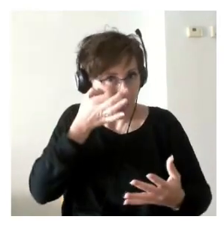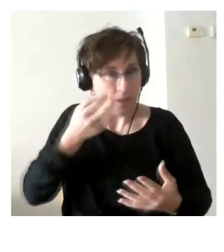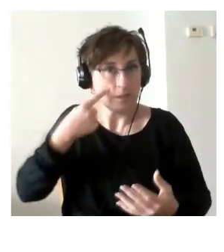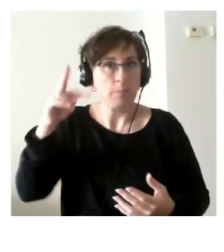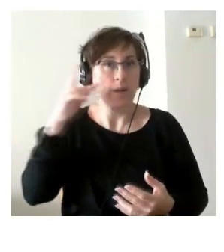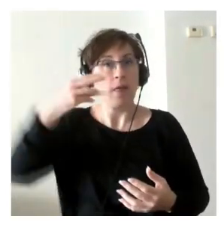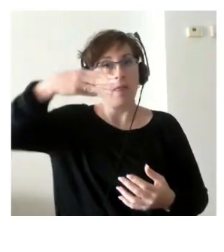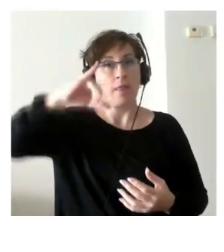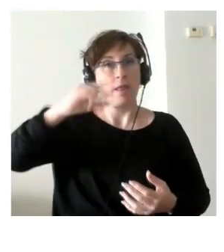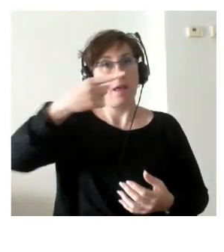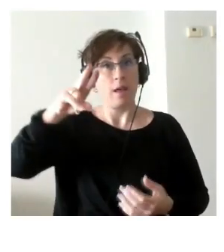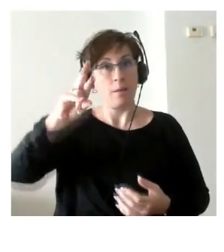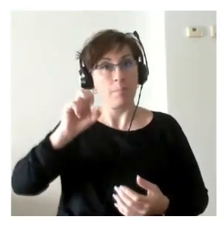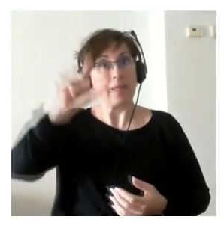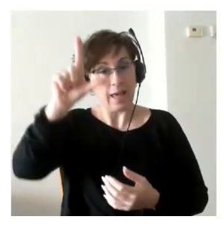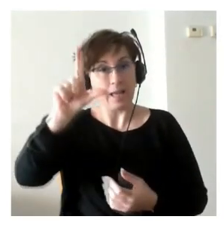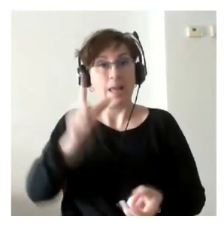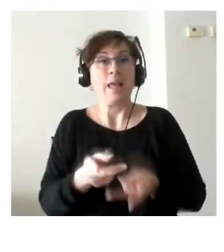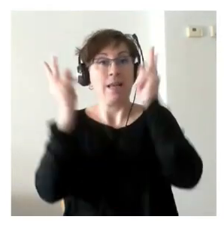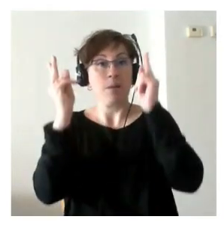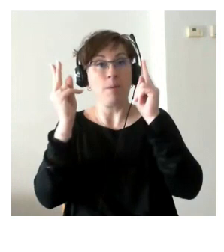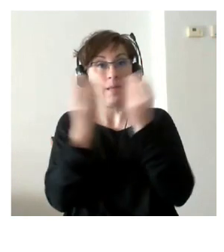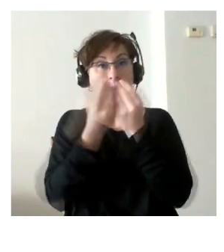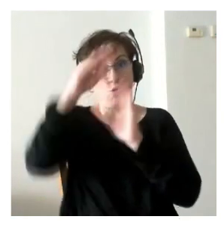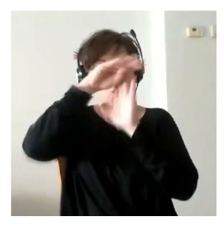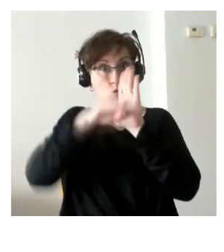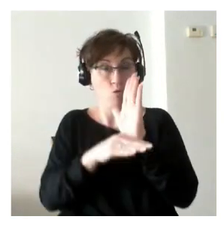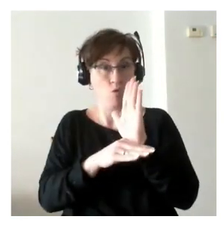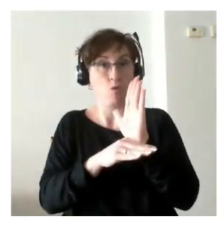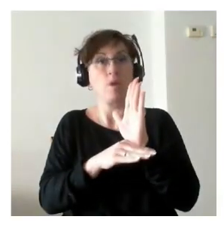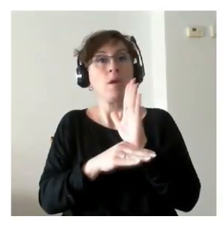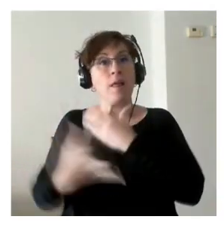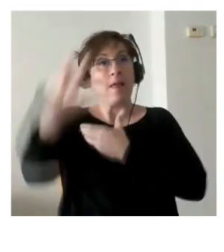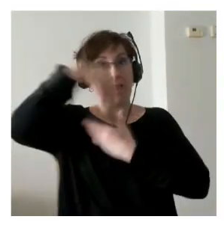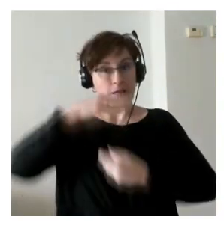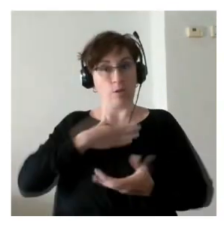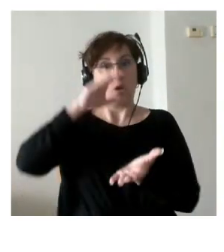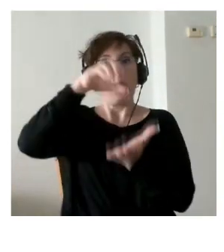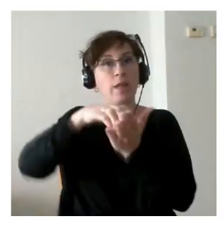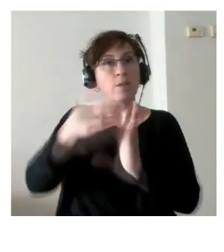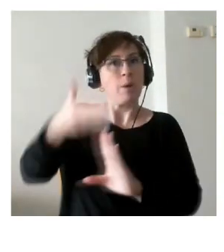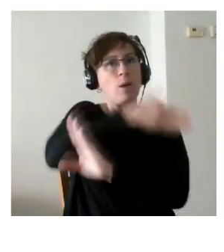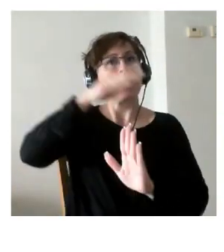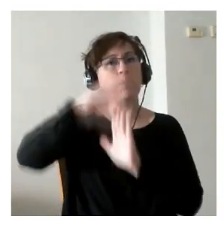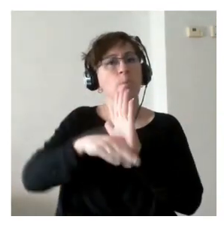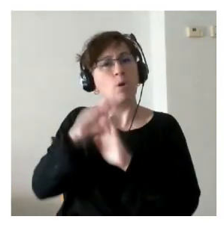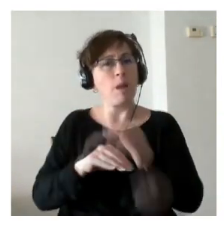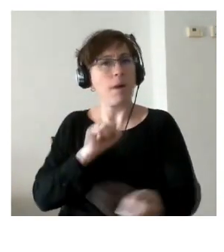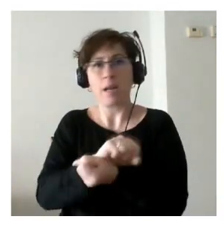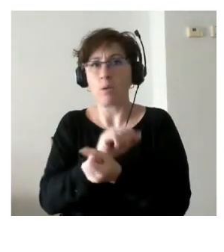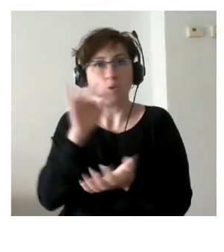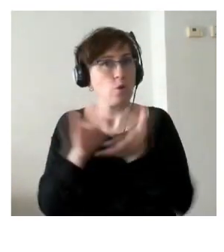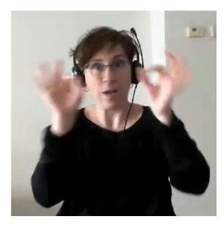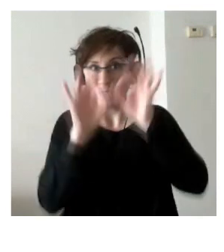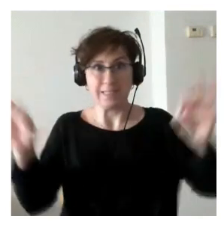Ángel llegó a libertad condicional en nuestro centro y no pasó por el programa previo de reclusos o sea que no parecía que fueran las condiciones